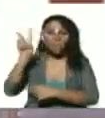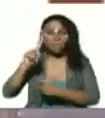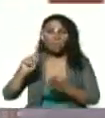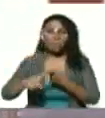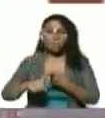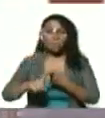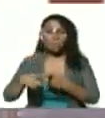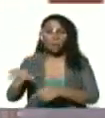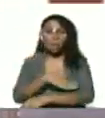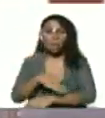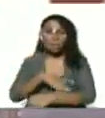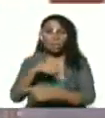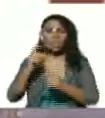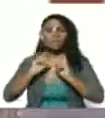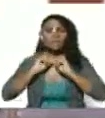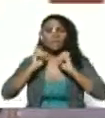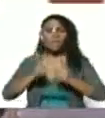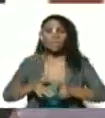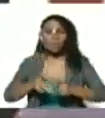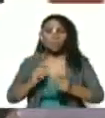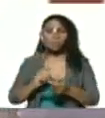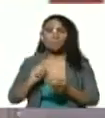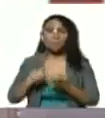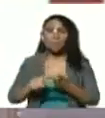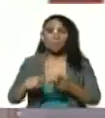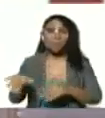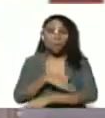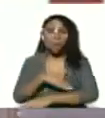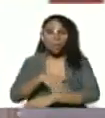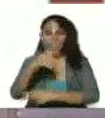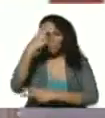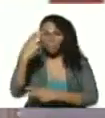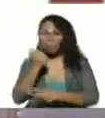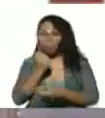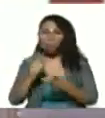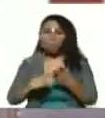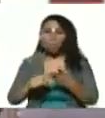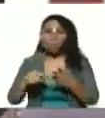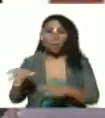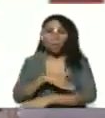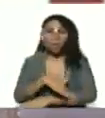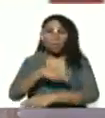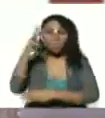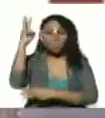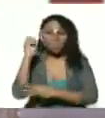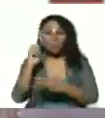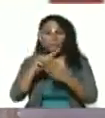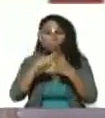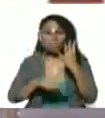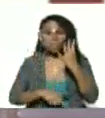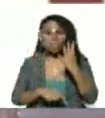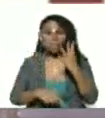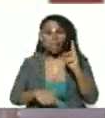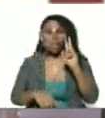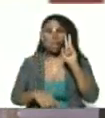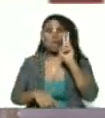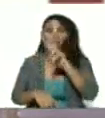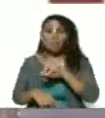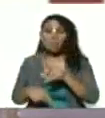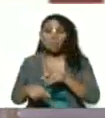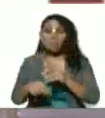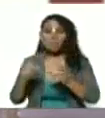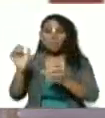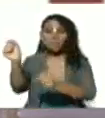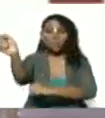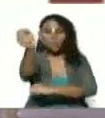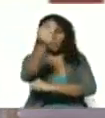calles del cementerio por las calles de Antímano por las calles de Petare lo vimos levantando